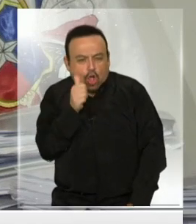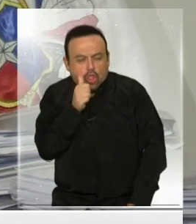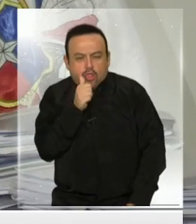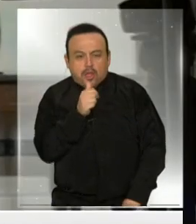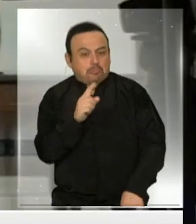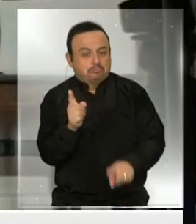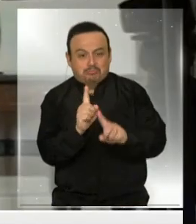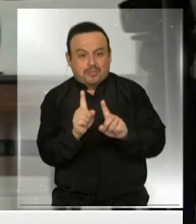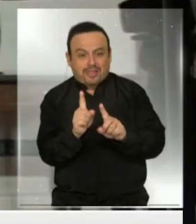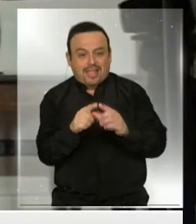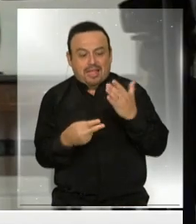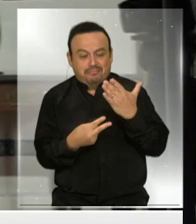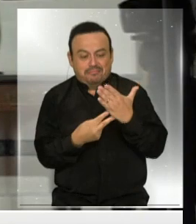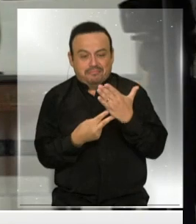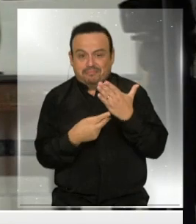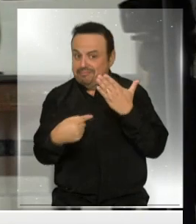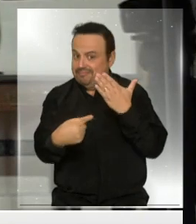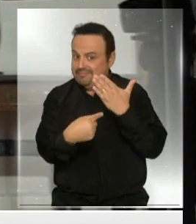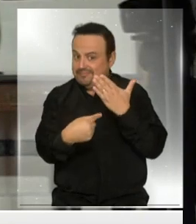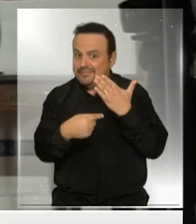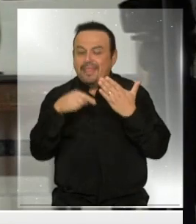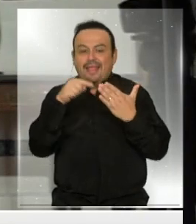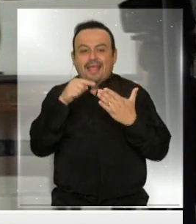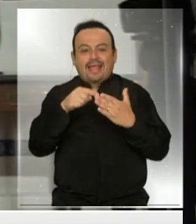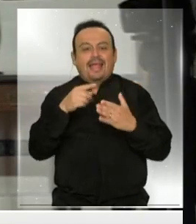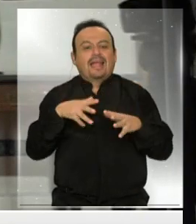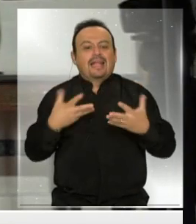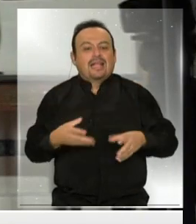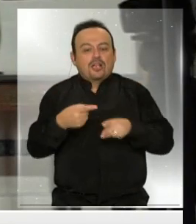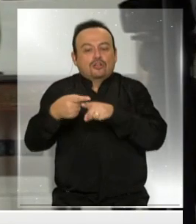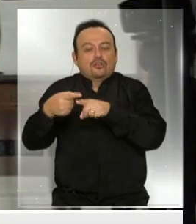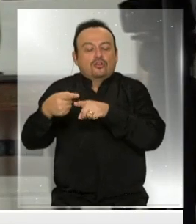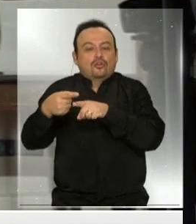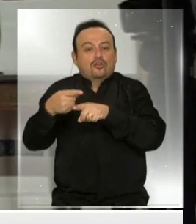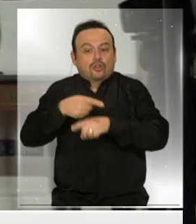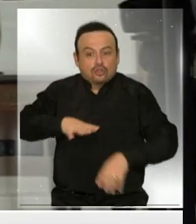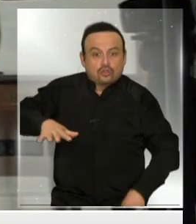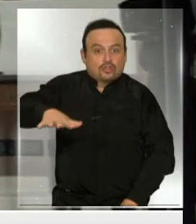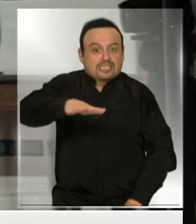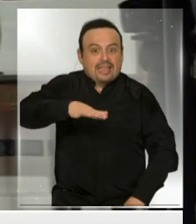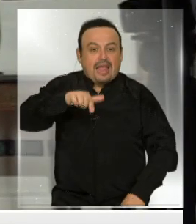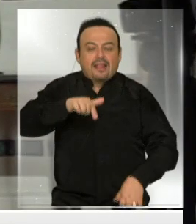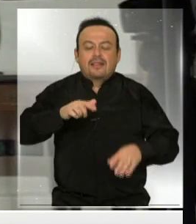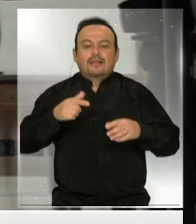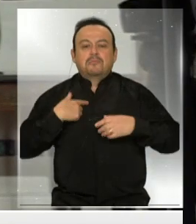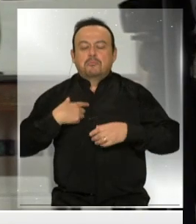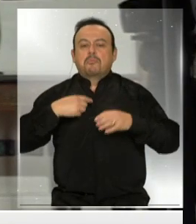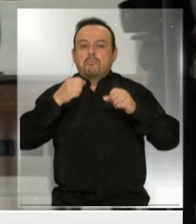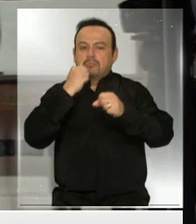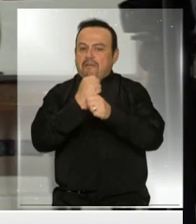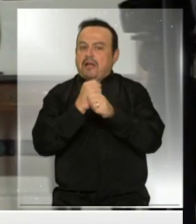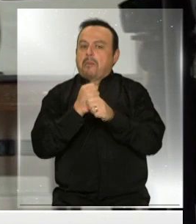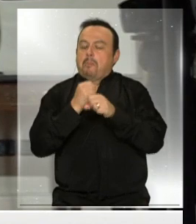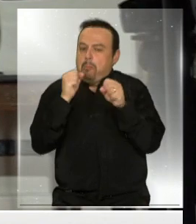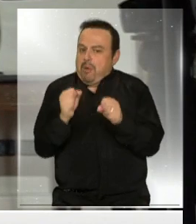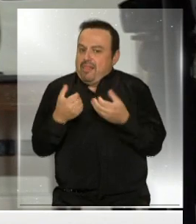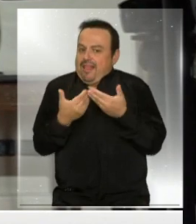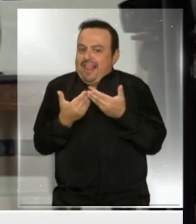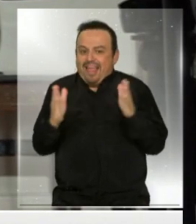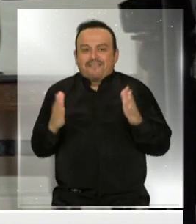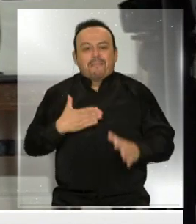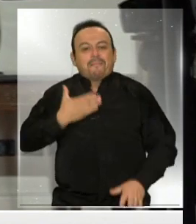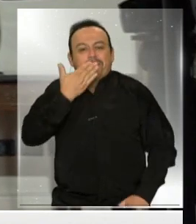La tecnología y la sociedad permiten que trabajemos con más libertad y queremos conocer cómo ha sido la experiencia suya, Fabiola,